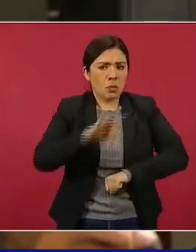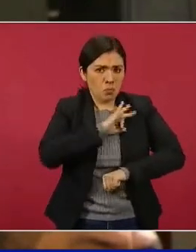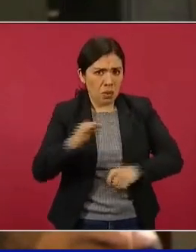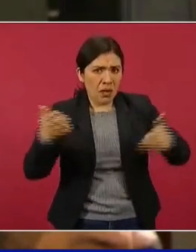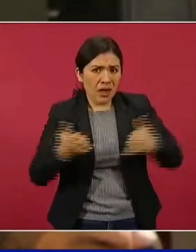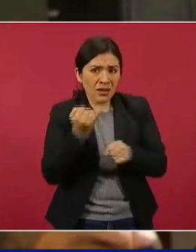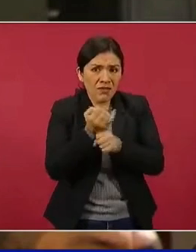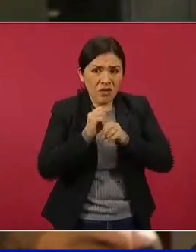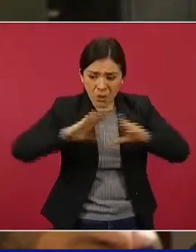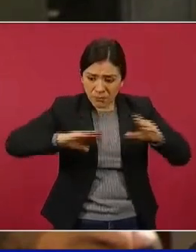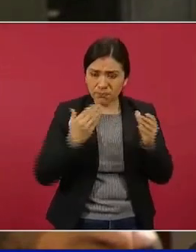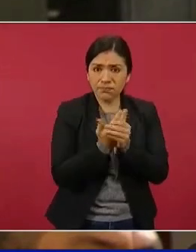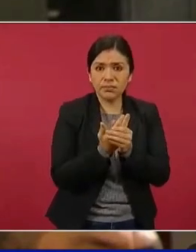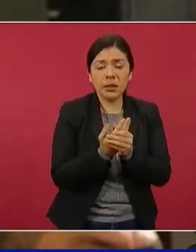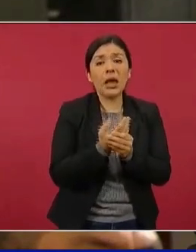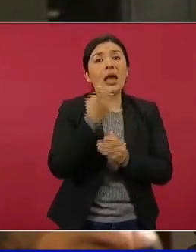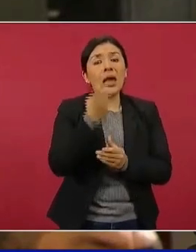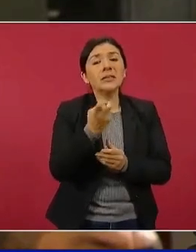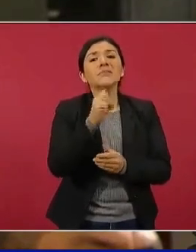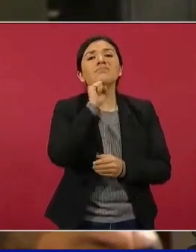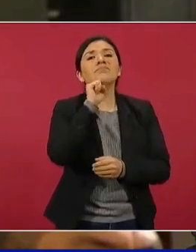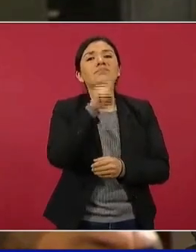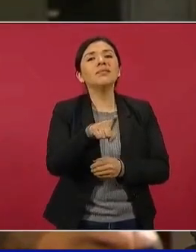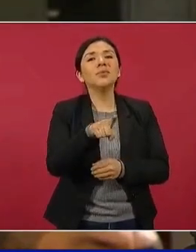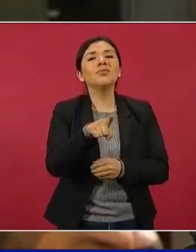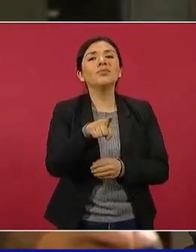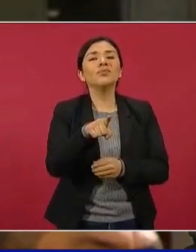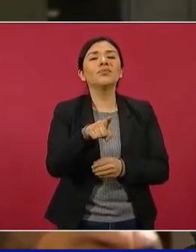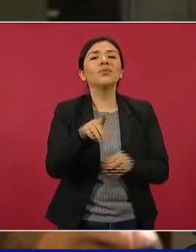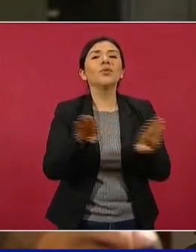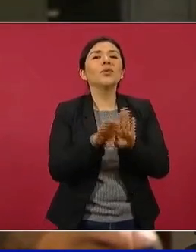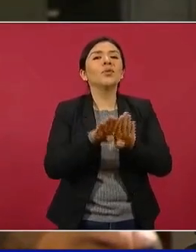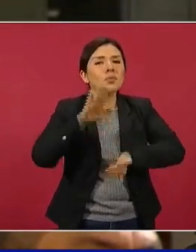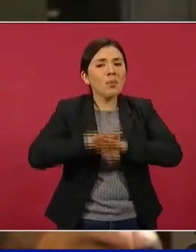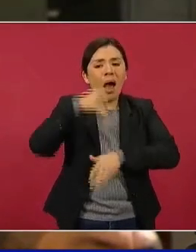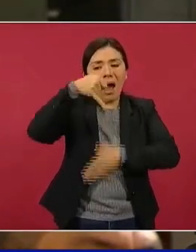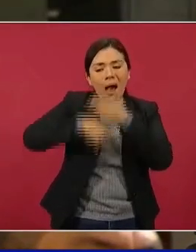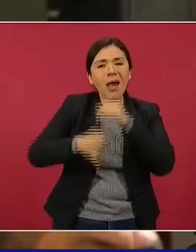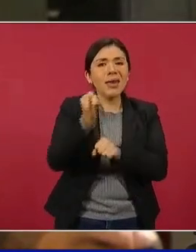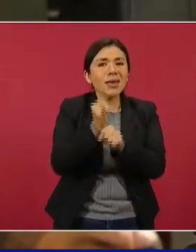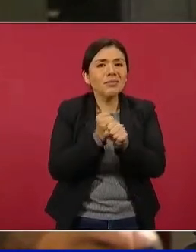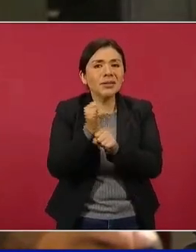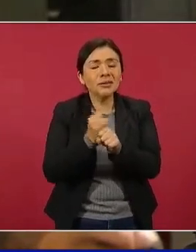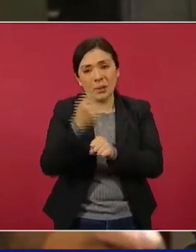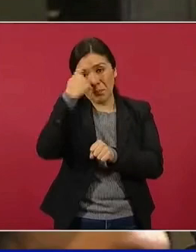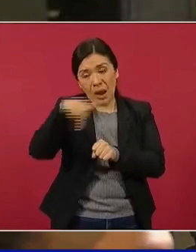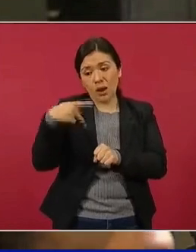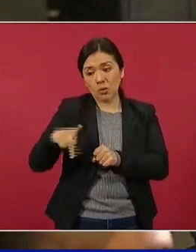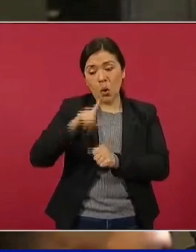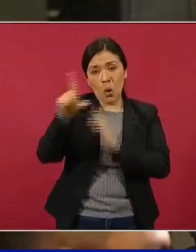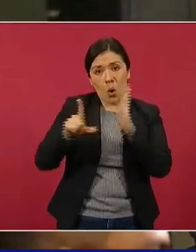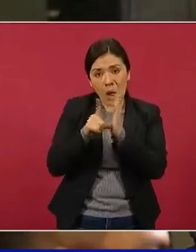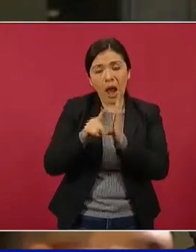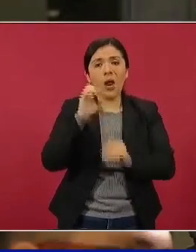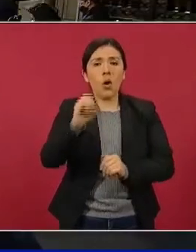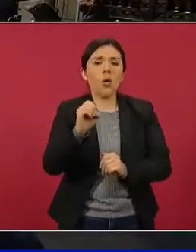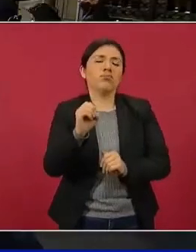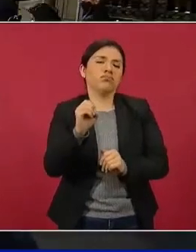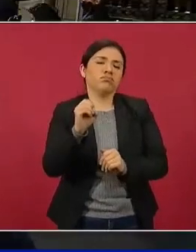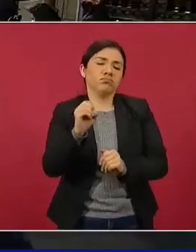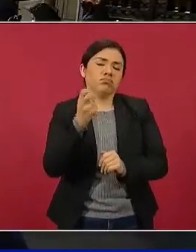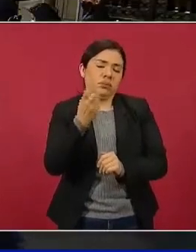integrar toda esta información, que referiría también investigaciones tanto del fuero local como del fuero federal.